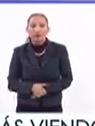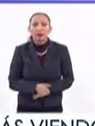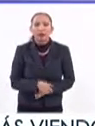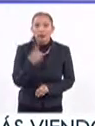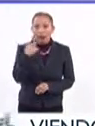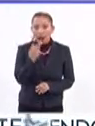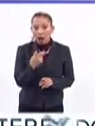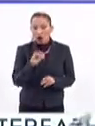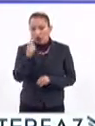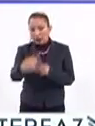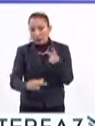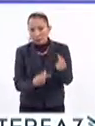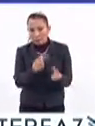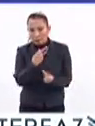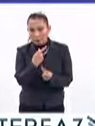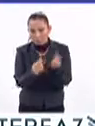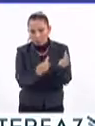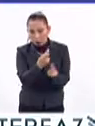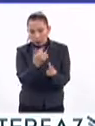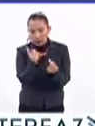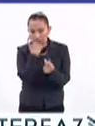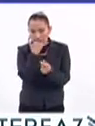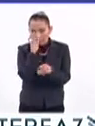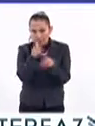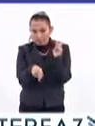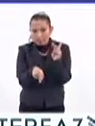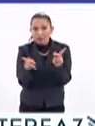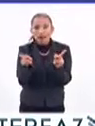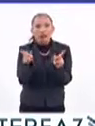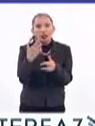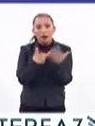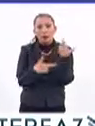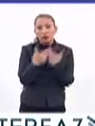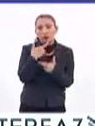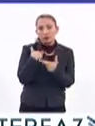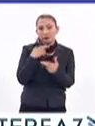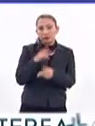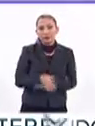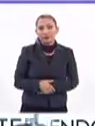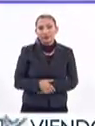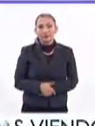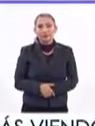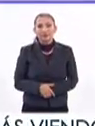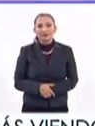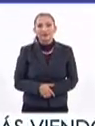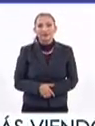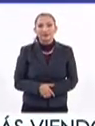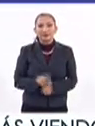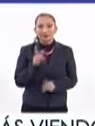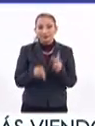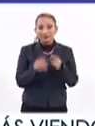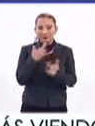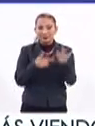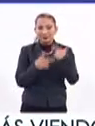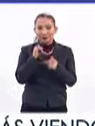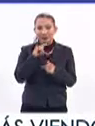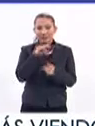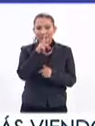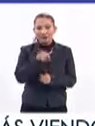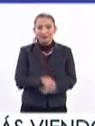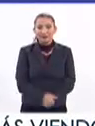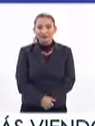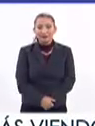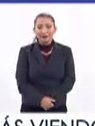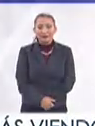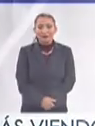Doctor, para contestar la otra pregunta, le pedimos que nos deje hacer una breve pausa y regresamos después del corte. Una pausa y volvemos. Esto es Interpas.